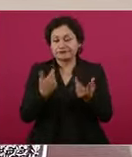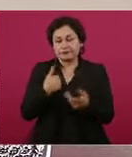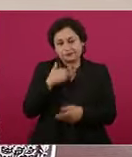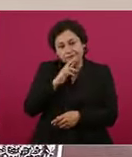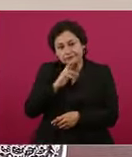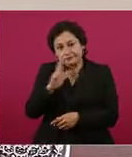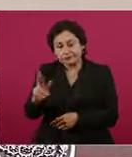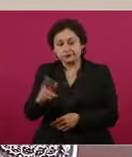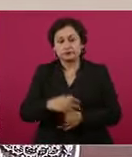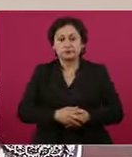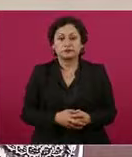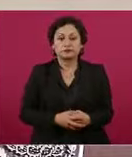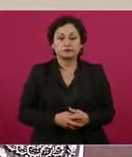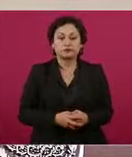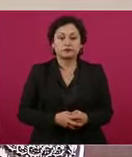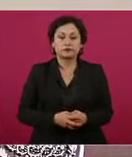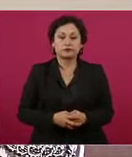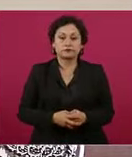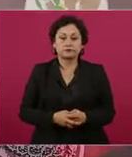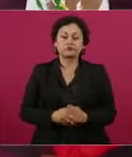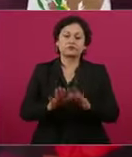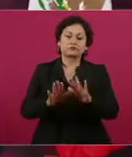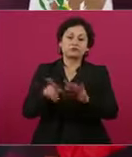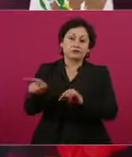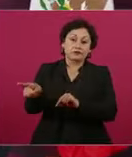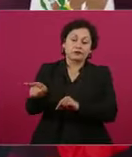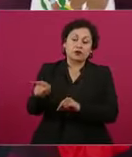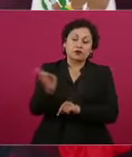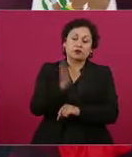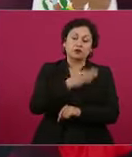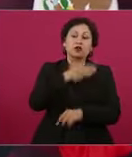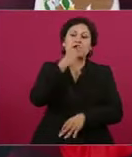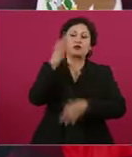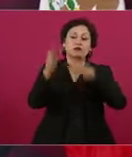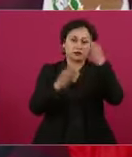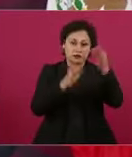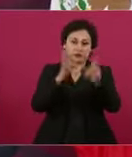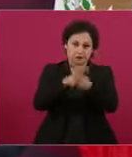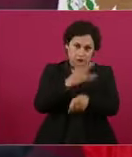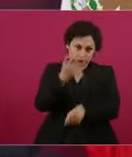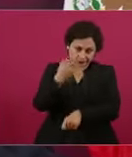afortunadamente es buena noticia también, fíjate, por eso te voy a contestar.